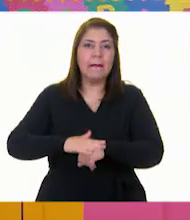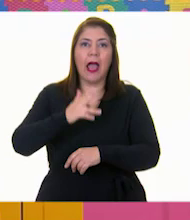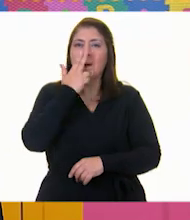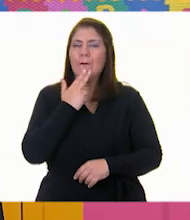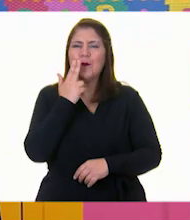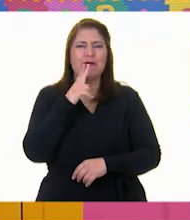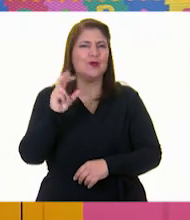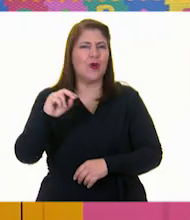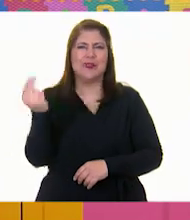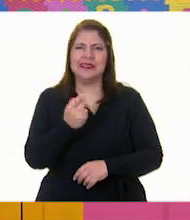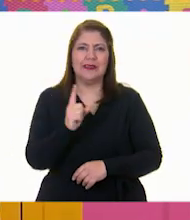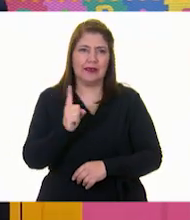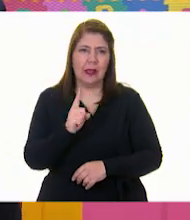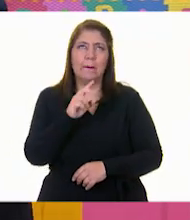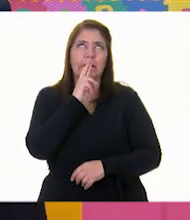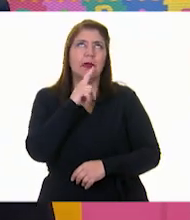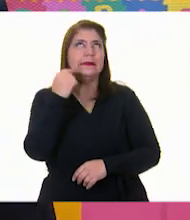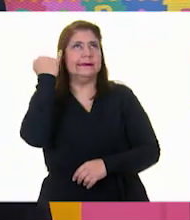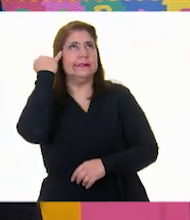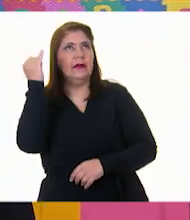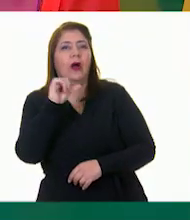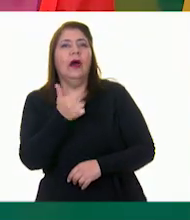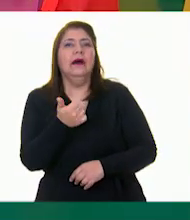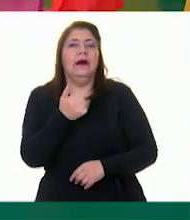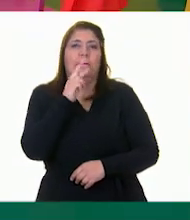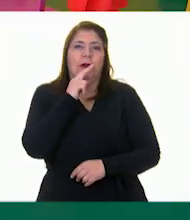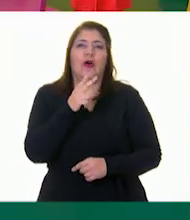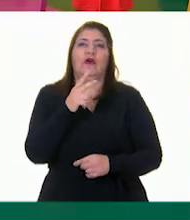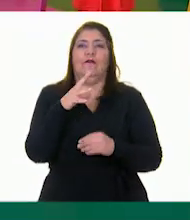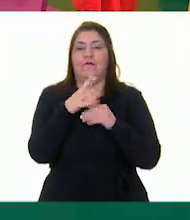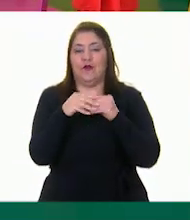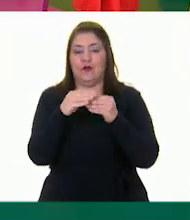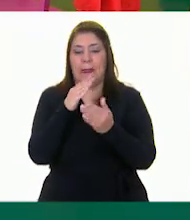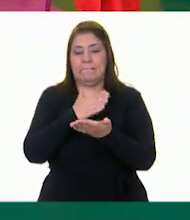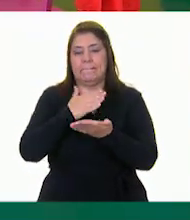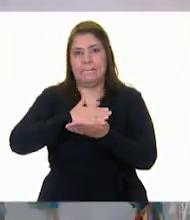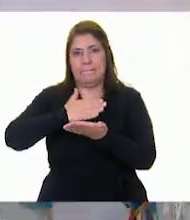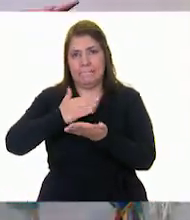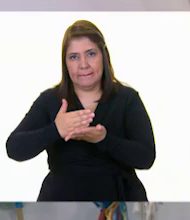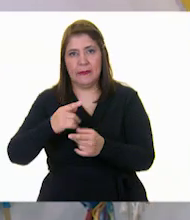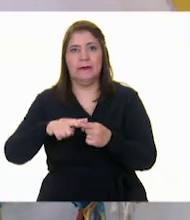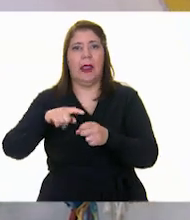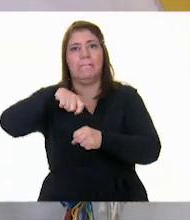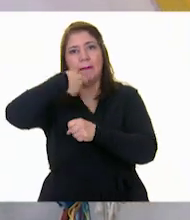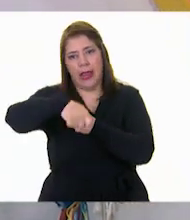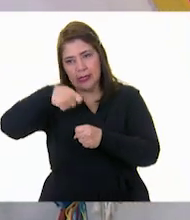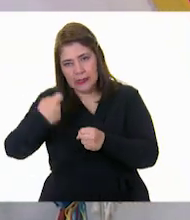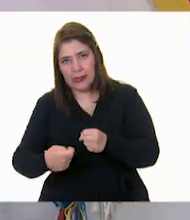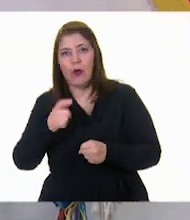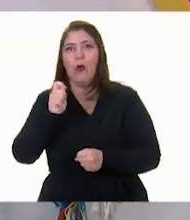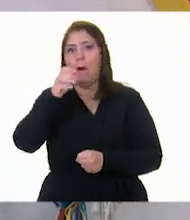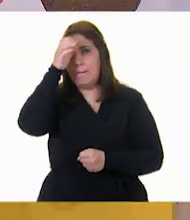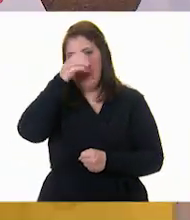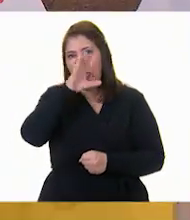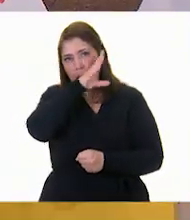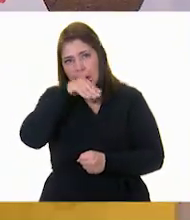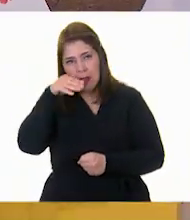¿Podrían mejor, qué les parece, Alexia? Fruta picada, plátano, mango,